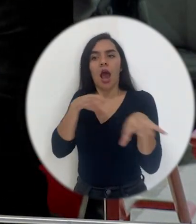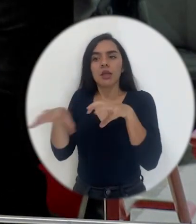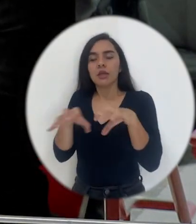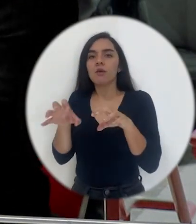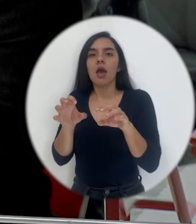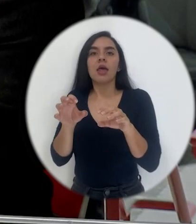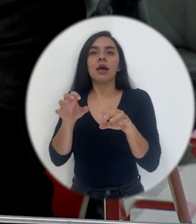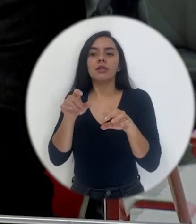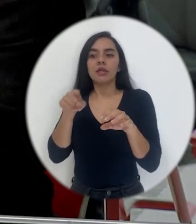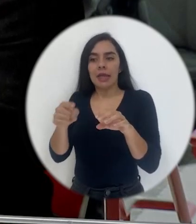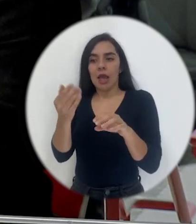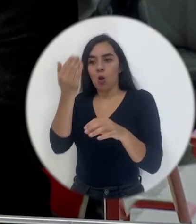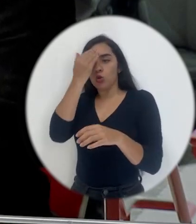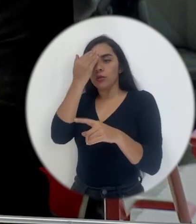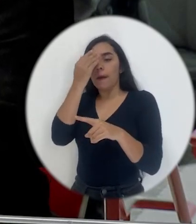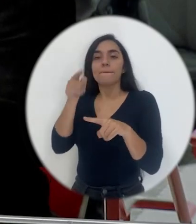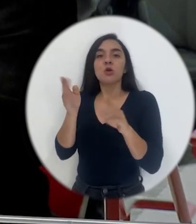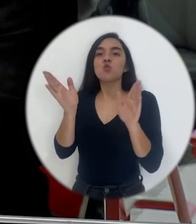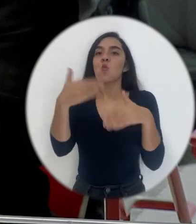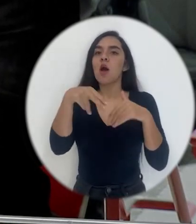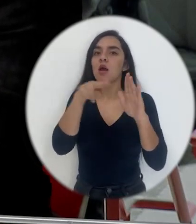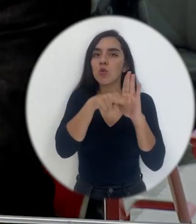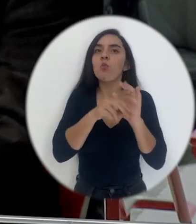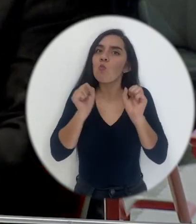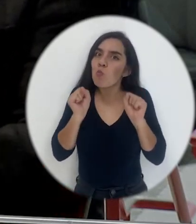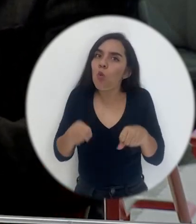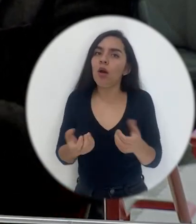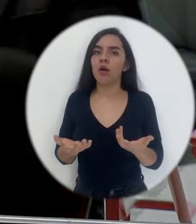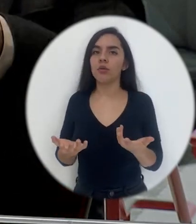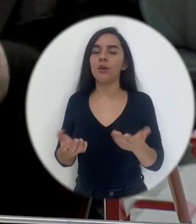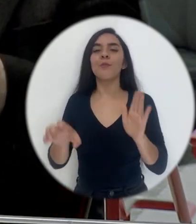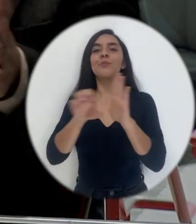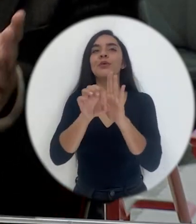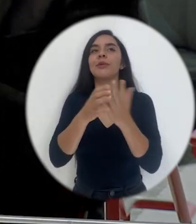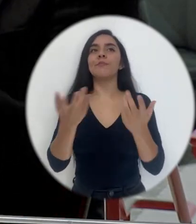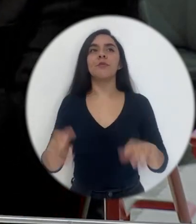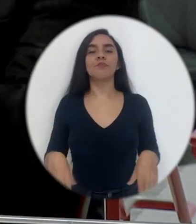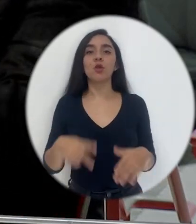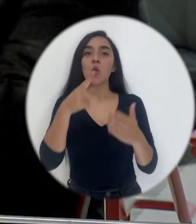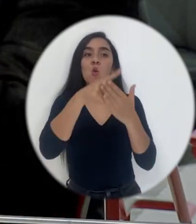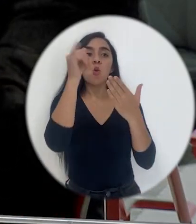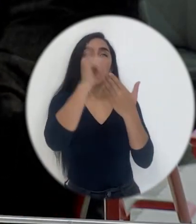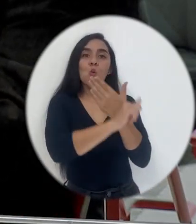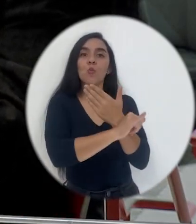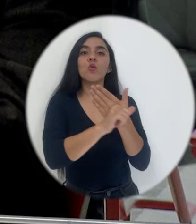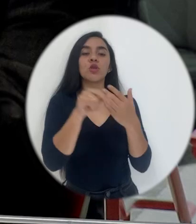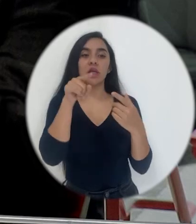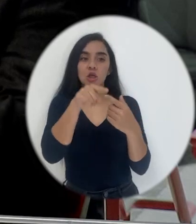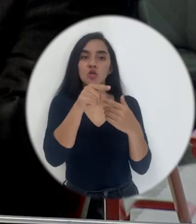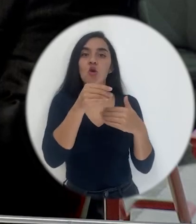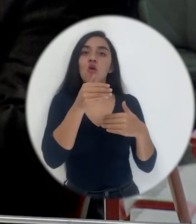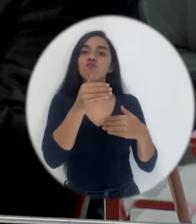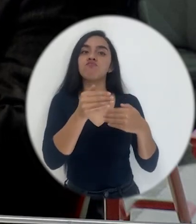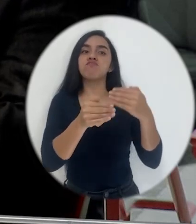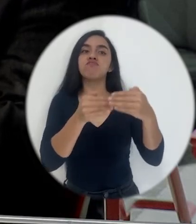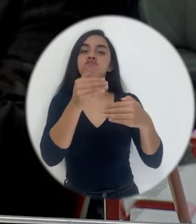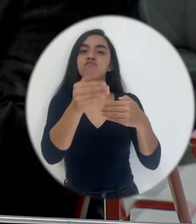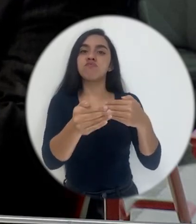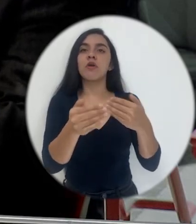necesariamente vaya reflejado en la nota, entonces puede ser que un proyecto sea conductor de toda